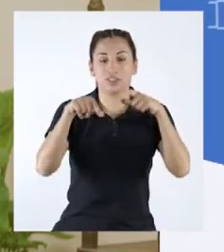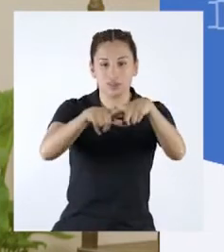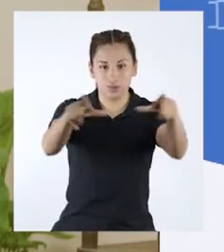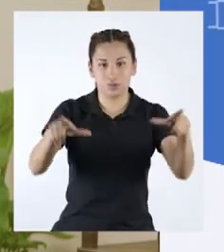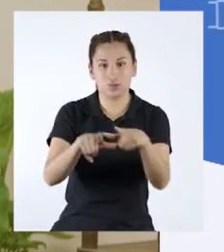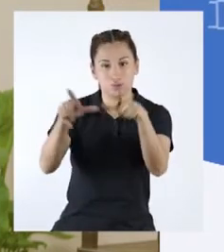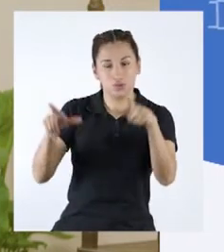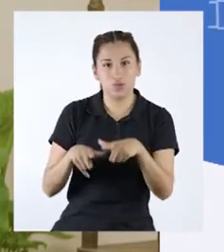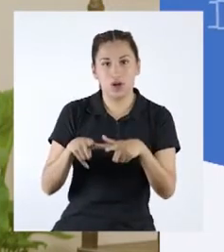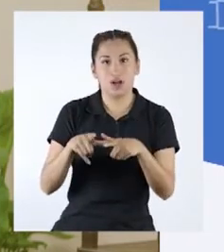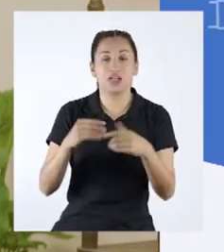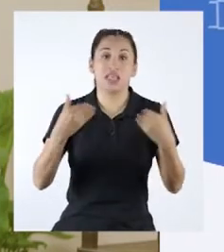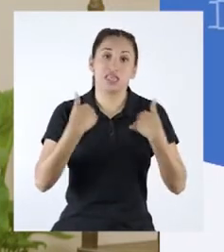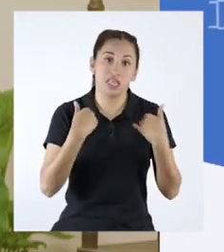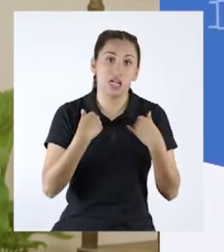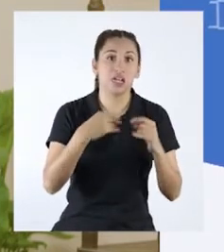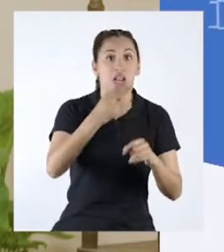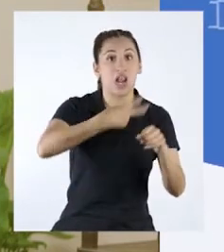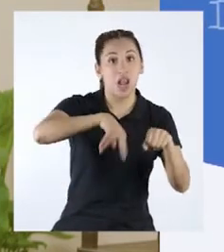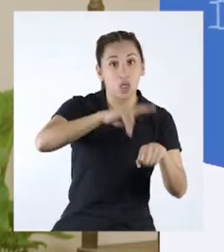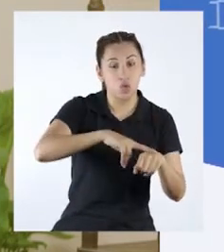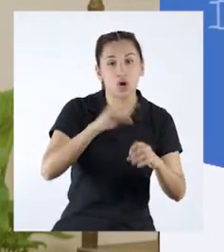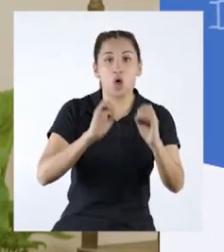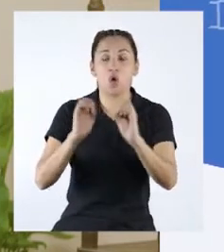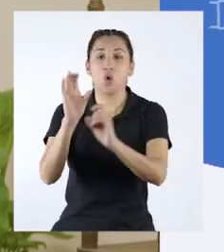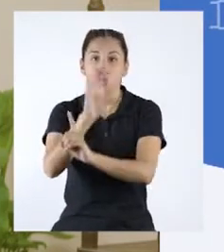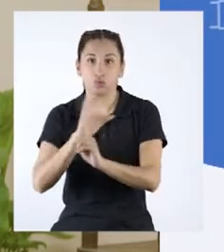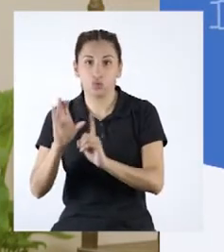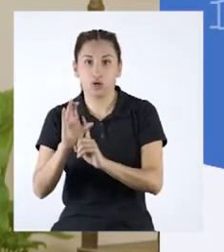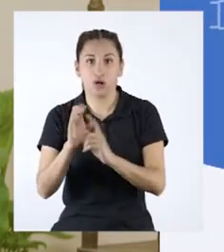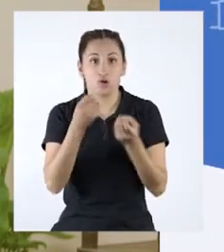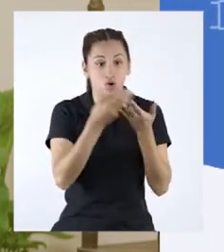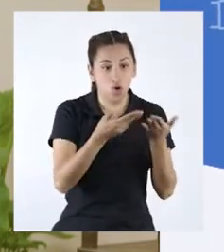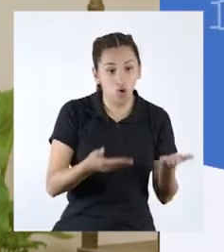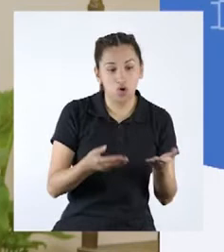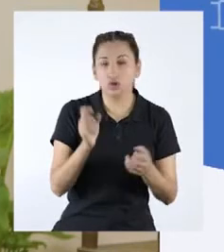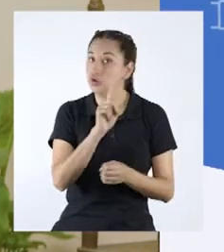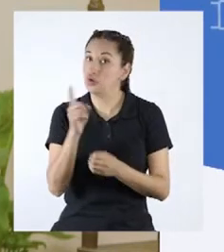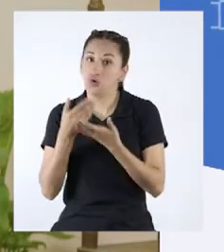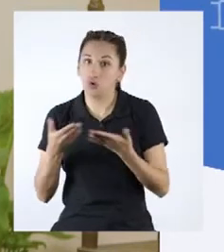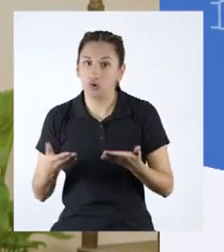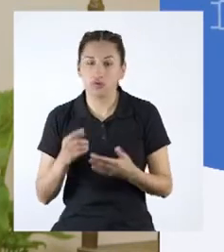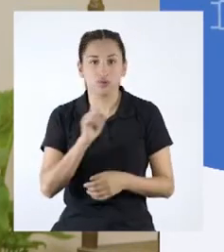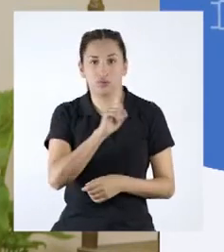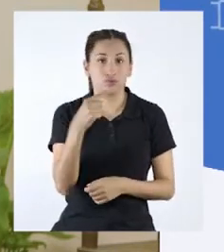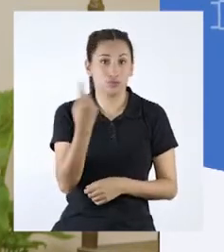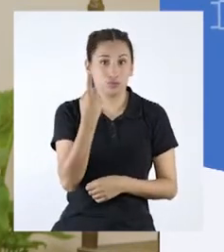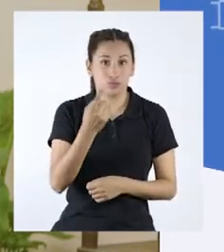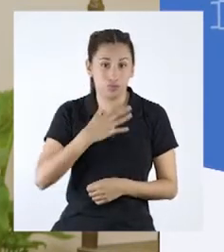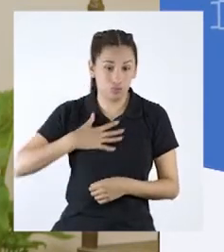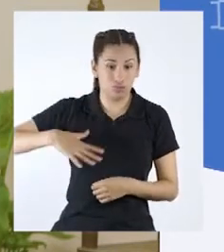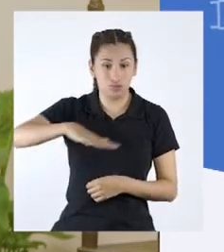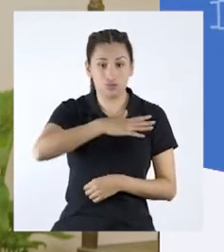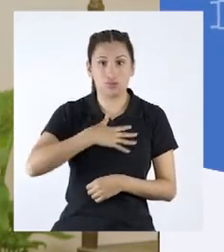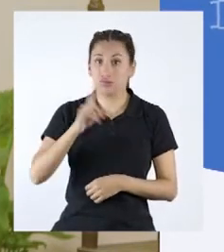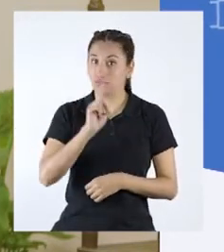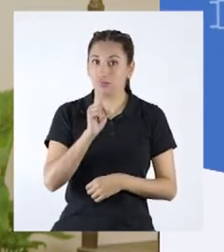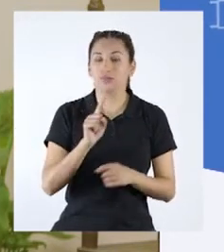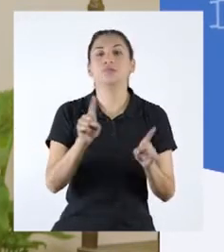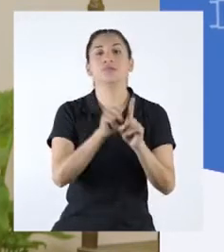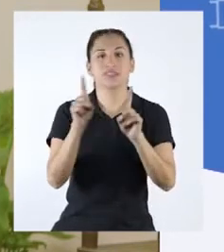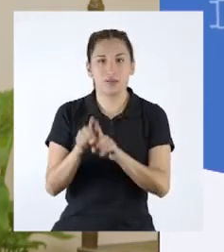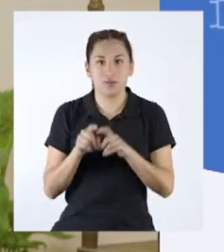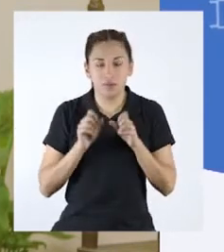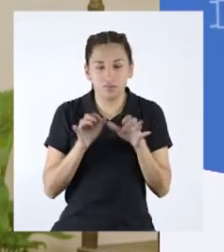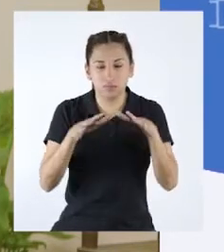protección del patrimonio, sea natural o cultural, material o inmaterial. No solo nos pertenece a todos,